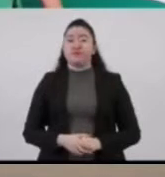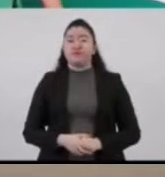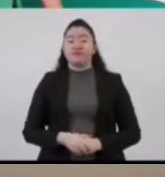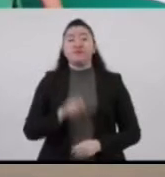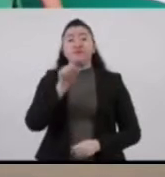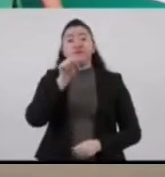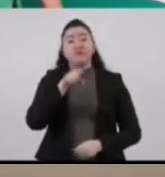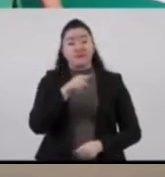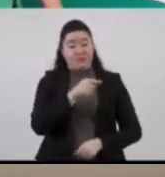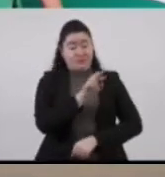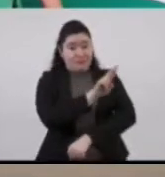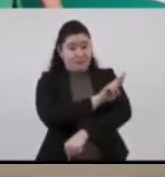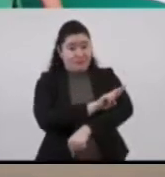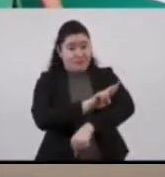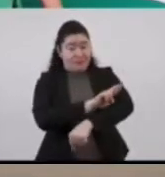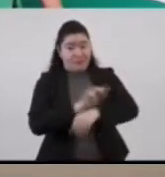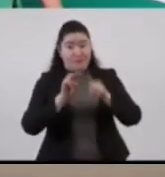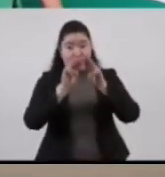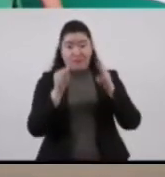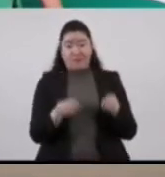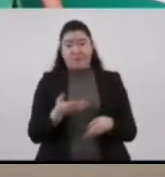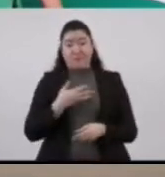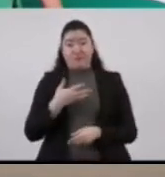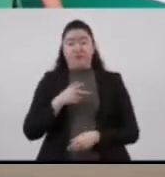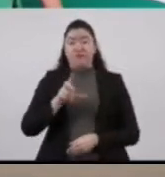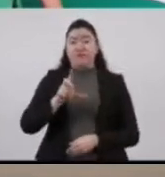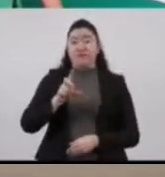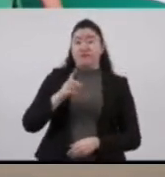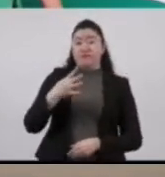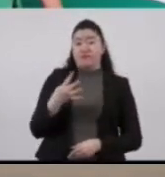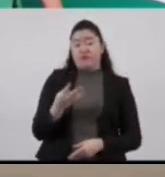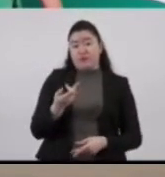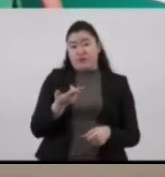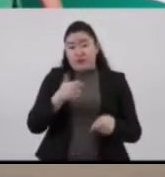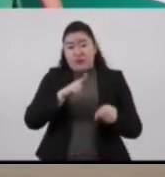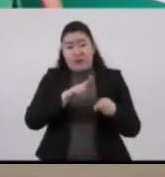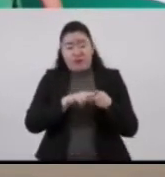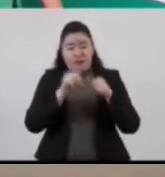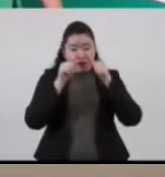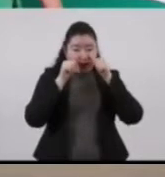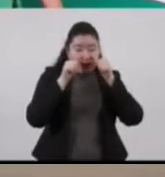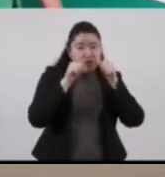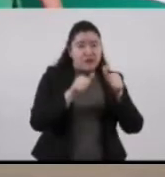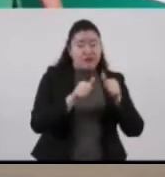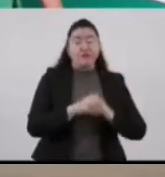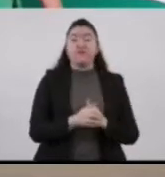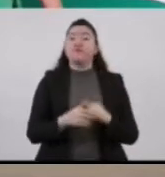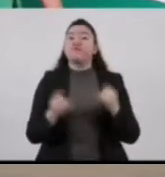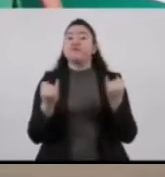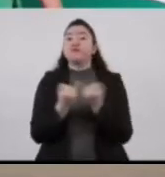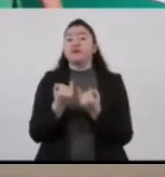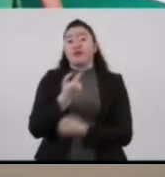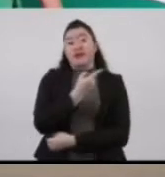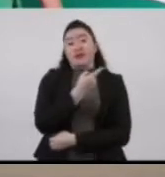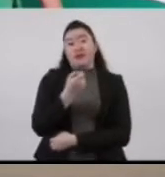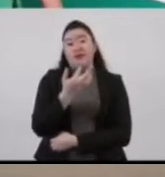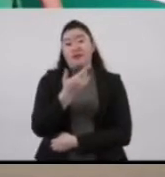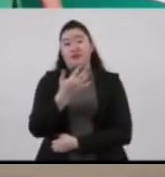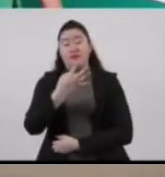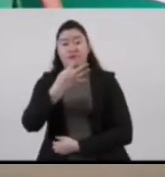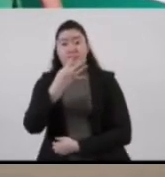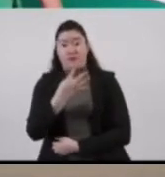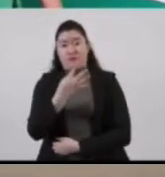centralizada se han generado 34 acciones de canalización médica y hospitalaria y 154